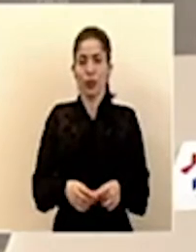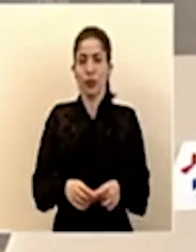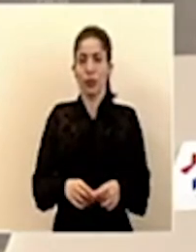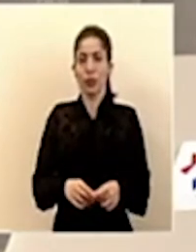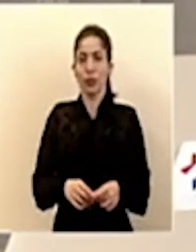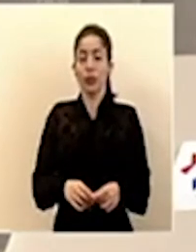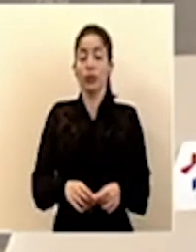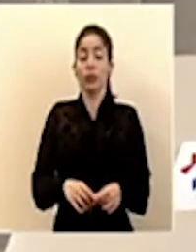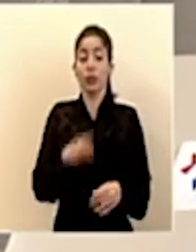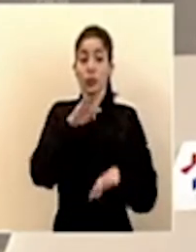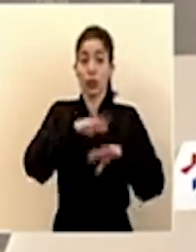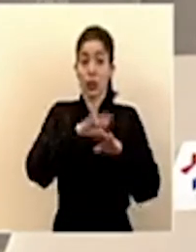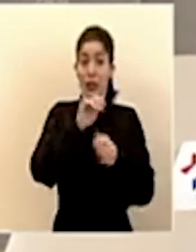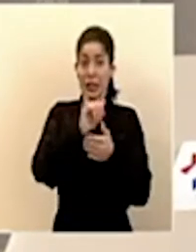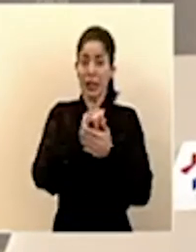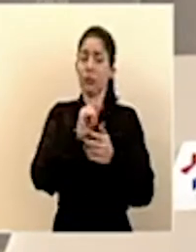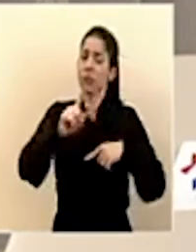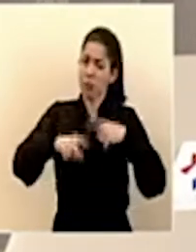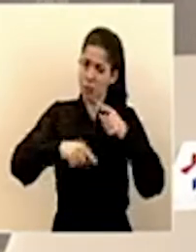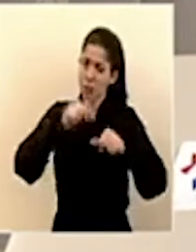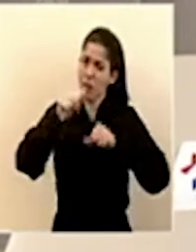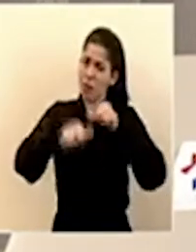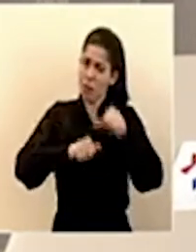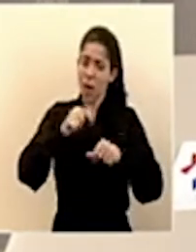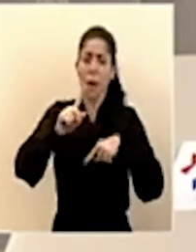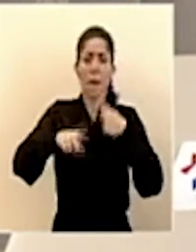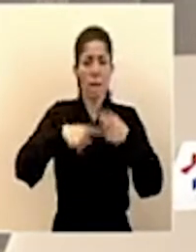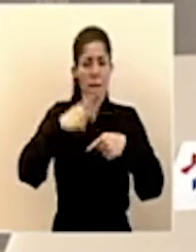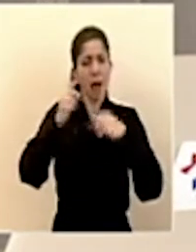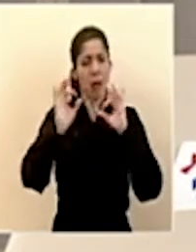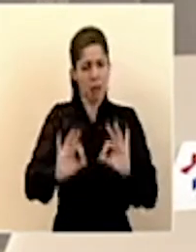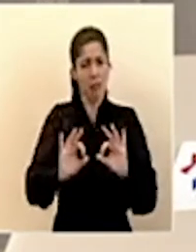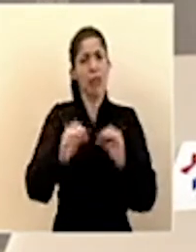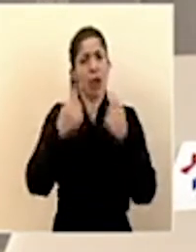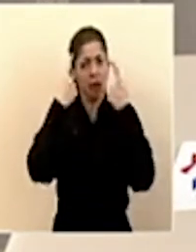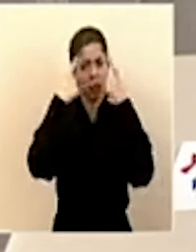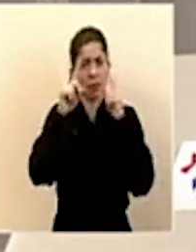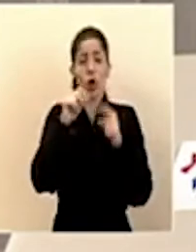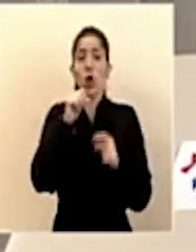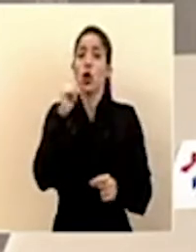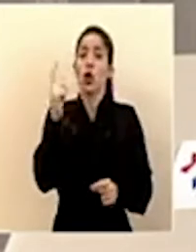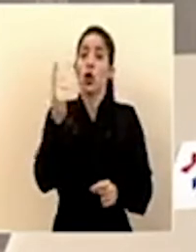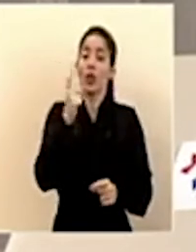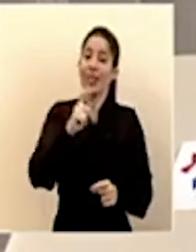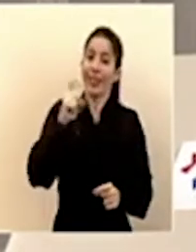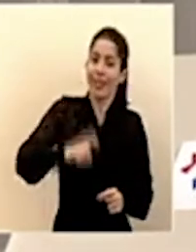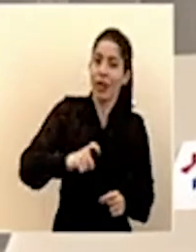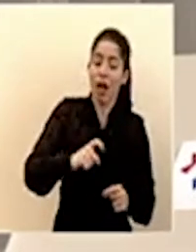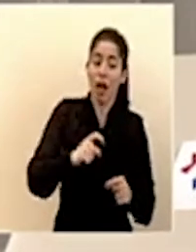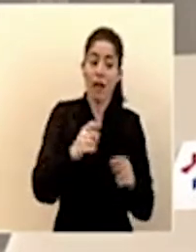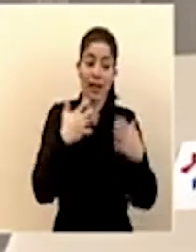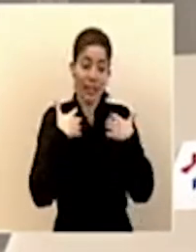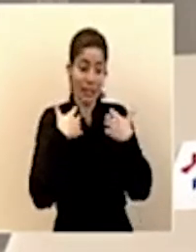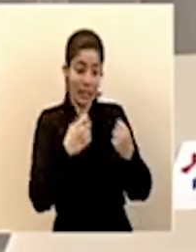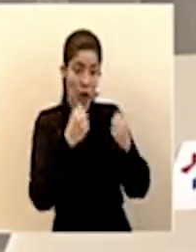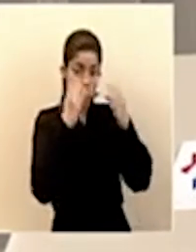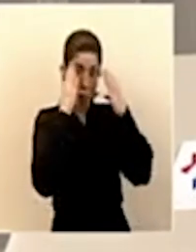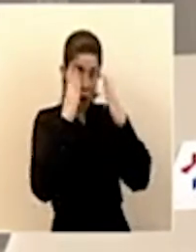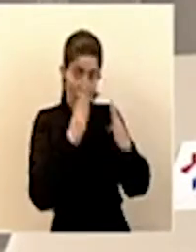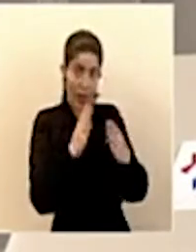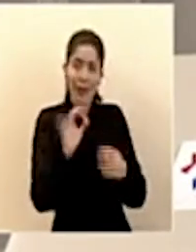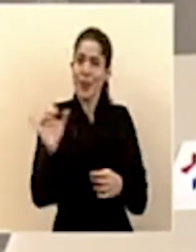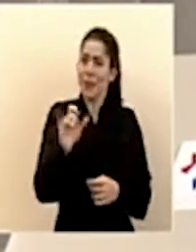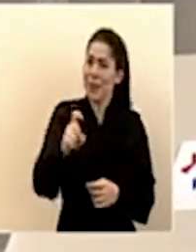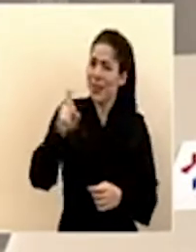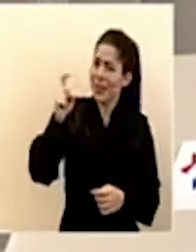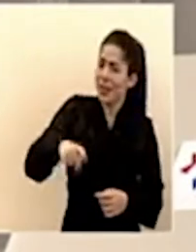De esto vamos a salir adelante y vamos a salir bien. No solo tenemos que atender la parte de salud del COVID, tenemos